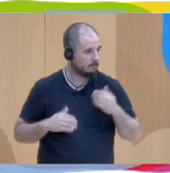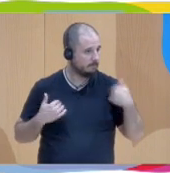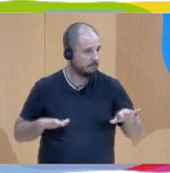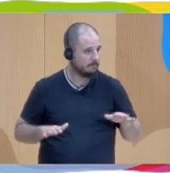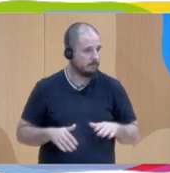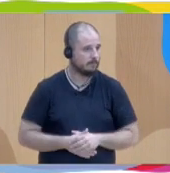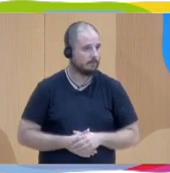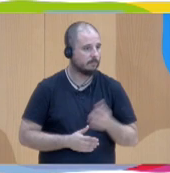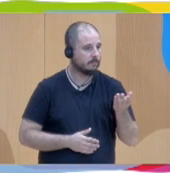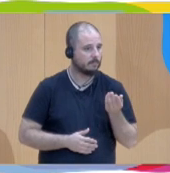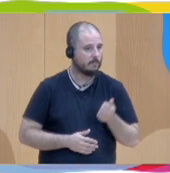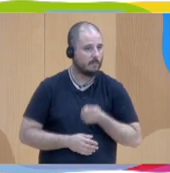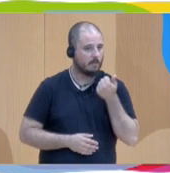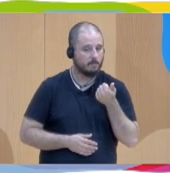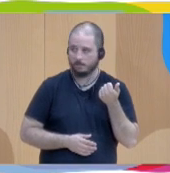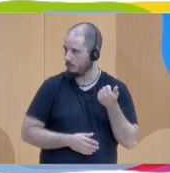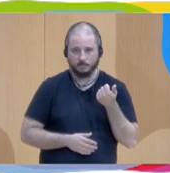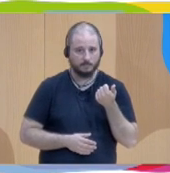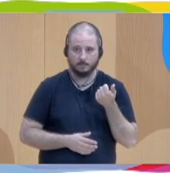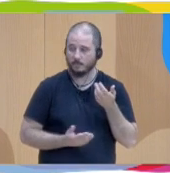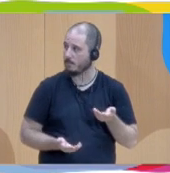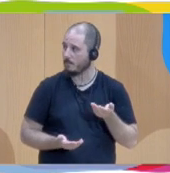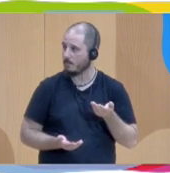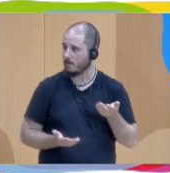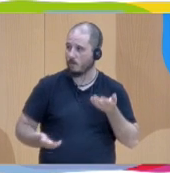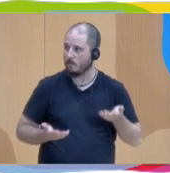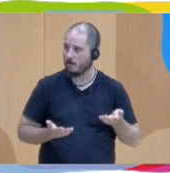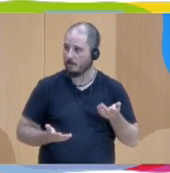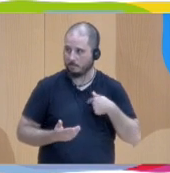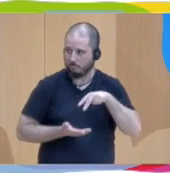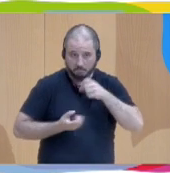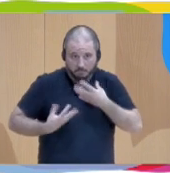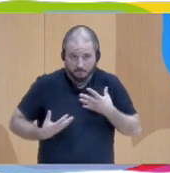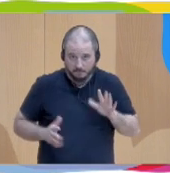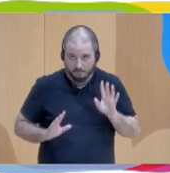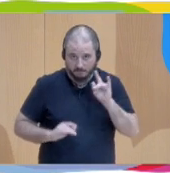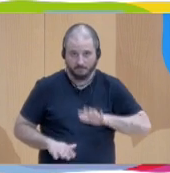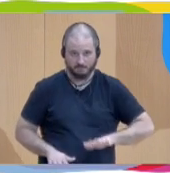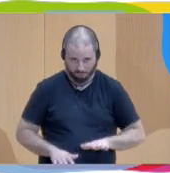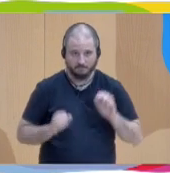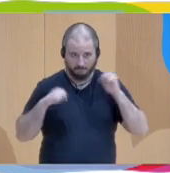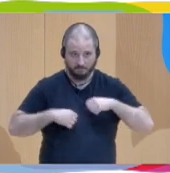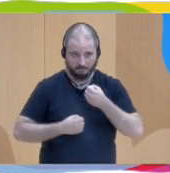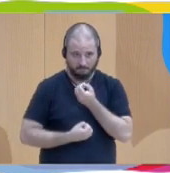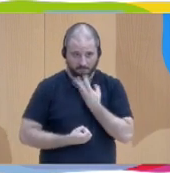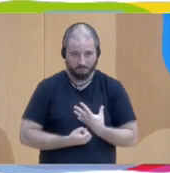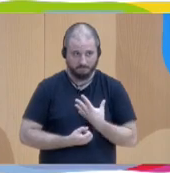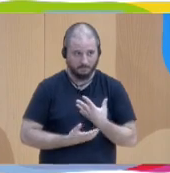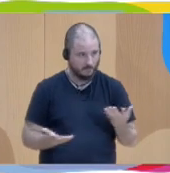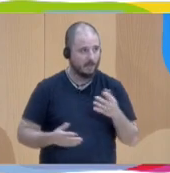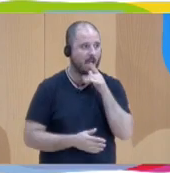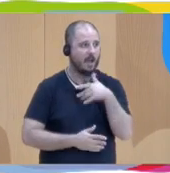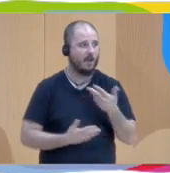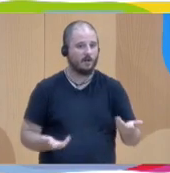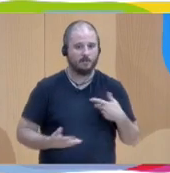¿Hay algo más? ¿No? Esta vez estoy donde tengo que estar? ¿Sí? ¿Bien? Estamos en el momento de